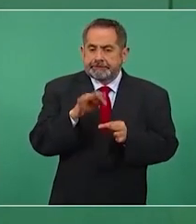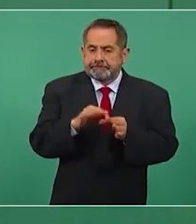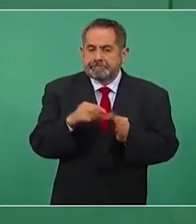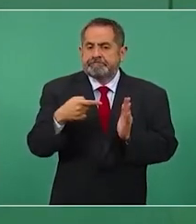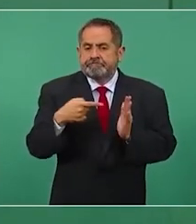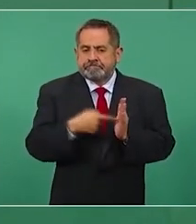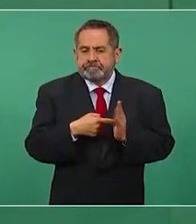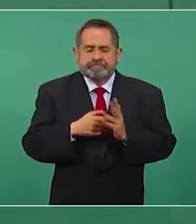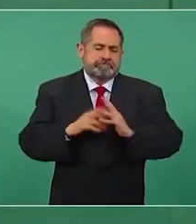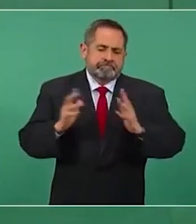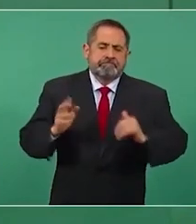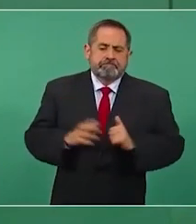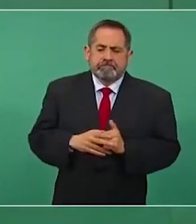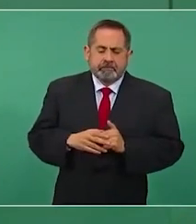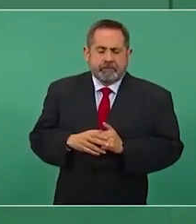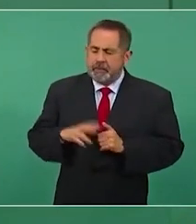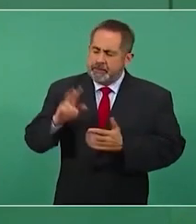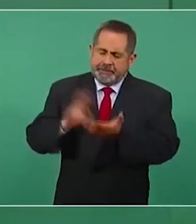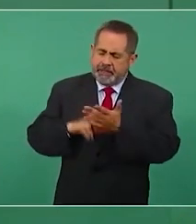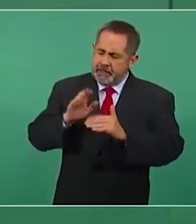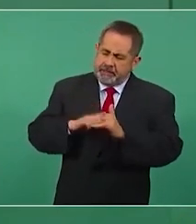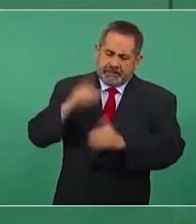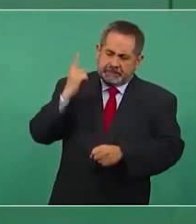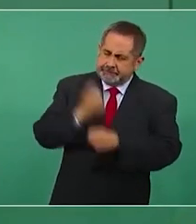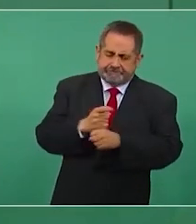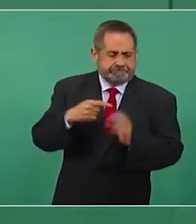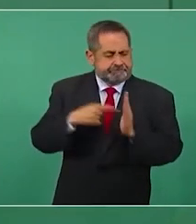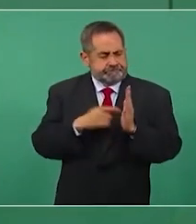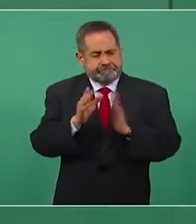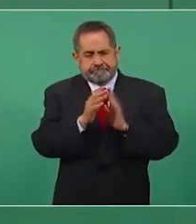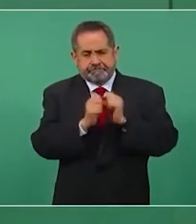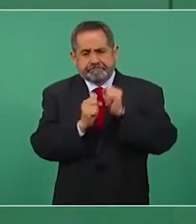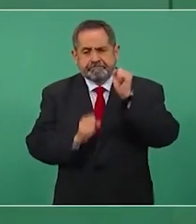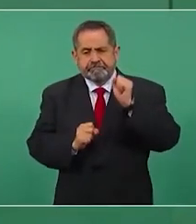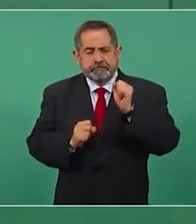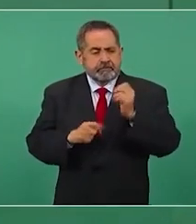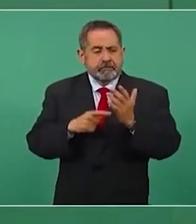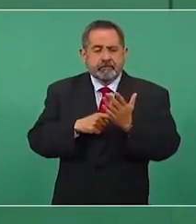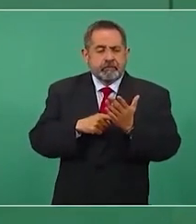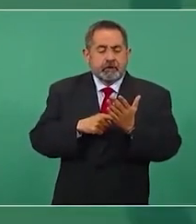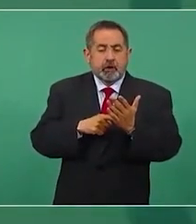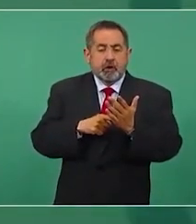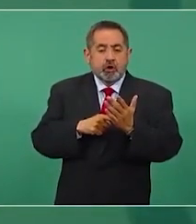son intereses superiores que no pueden